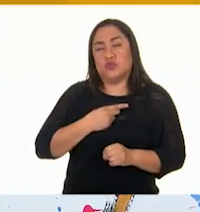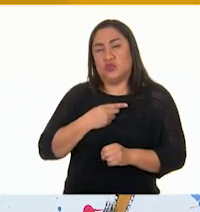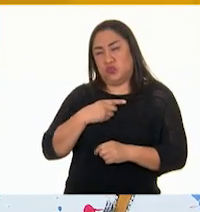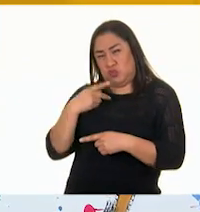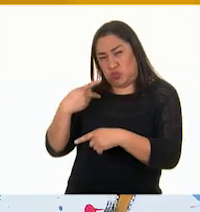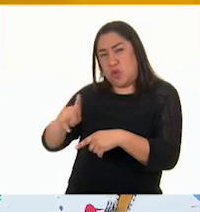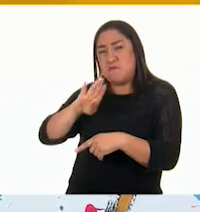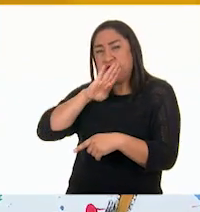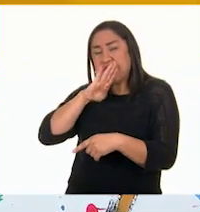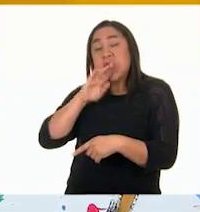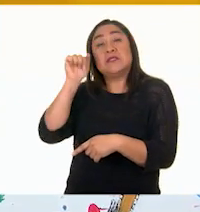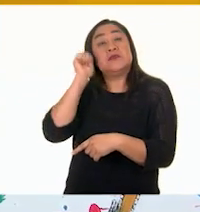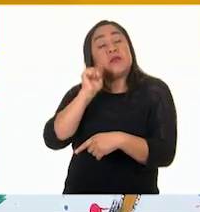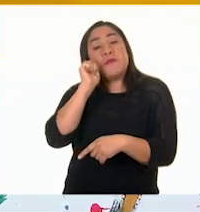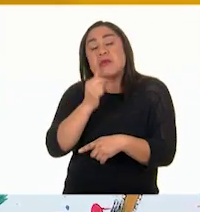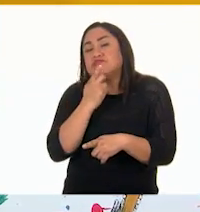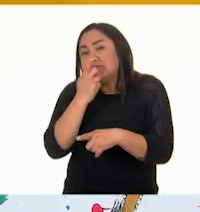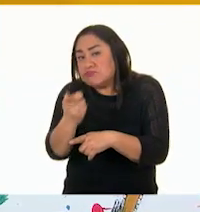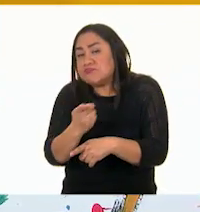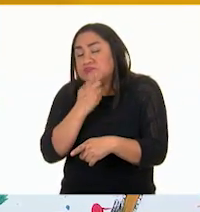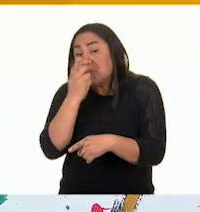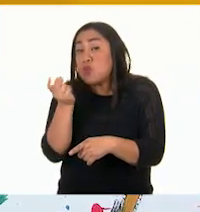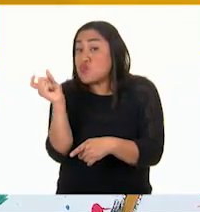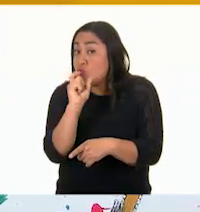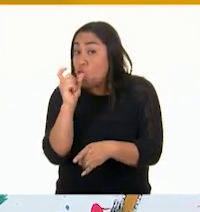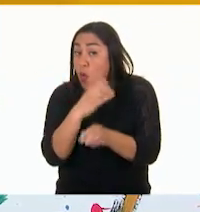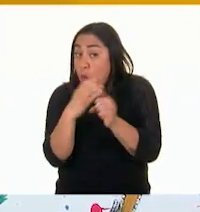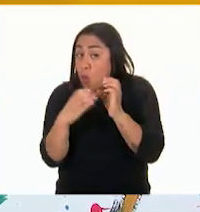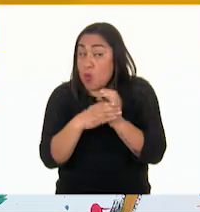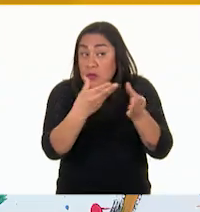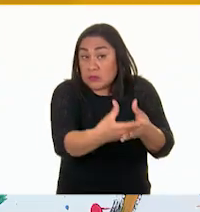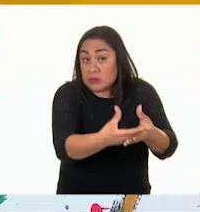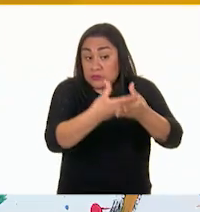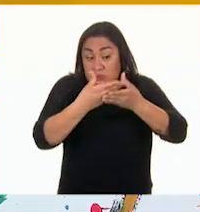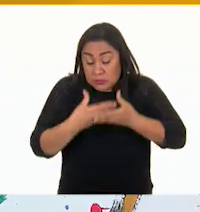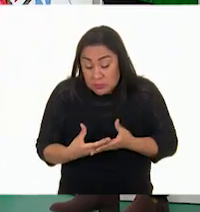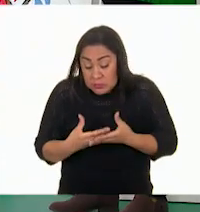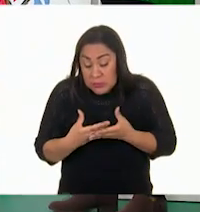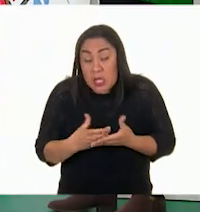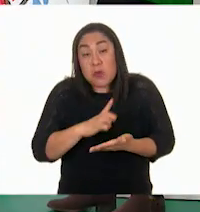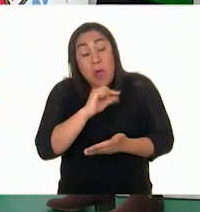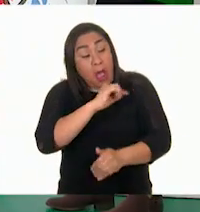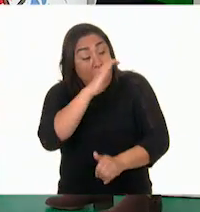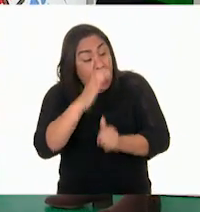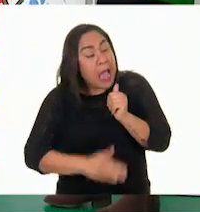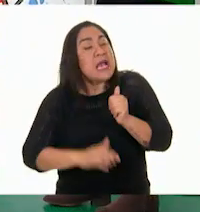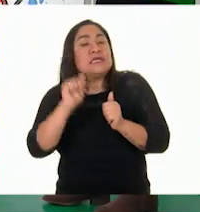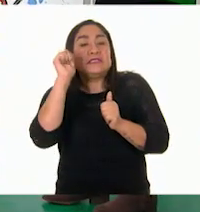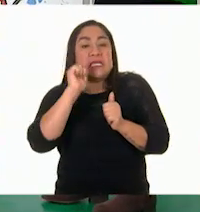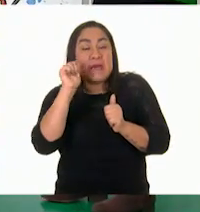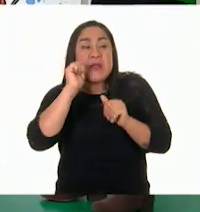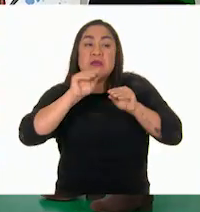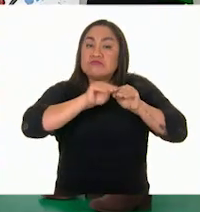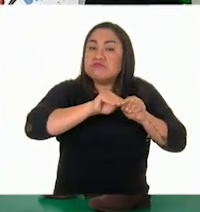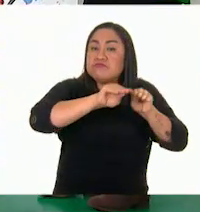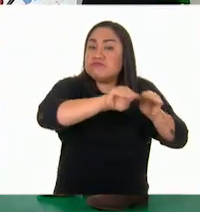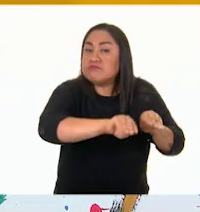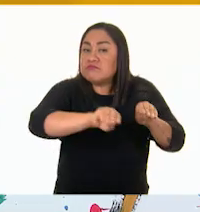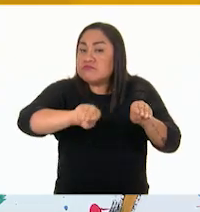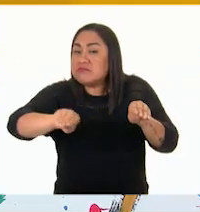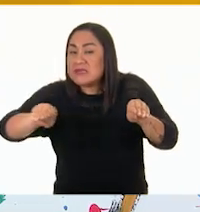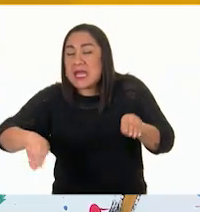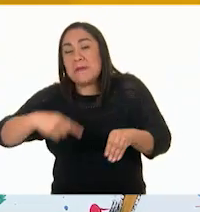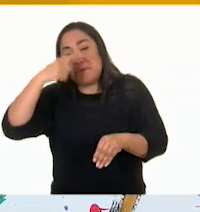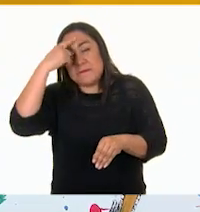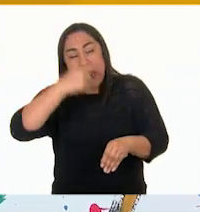cuando tome algo y deje de usarlo, pues, vuelva a colocarlo en su lugar para que siempre pueda